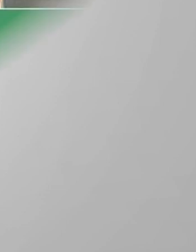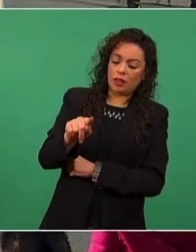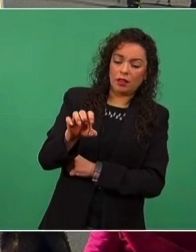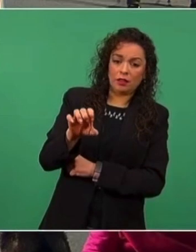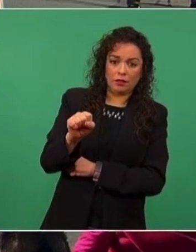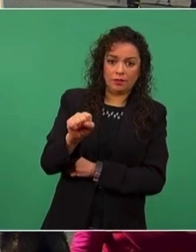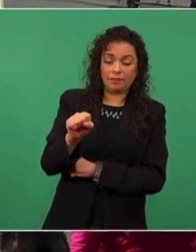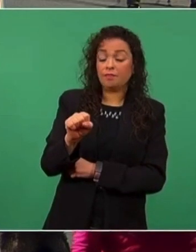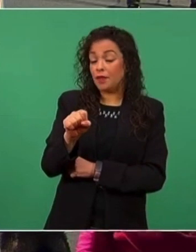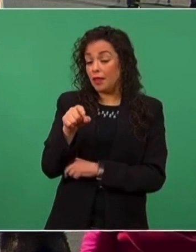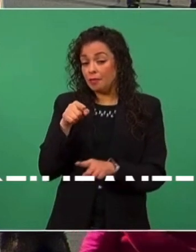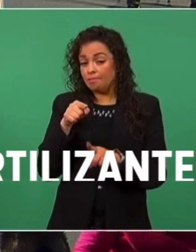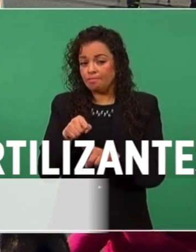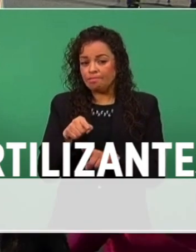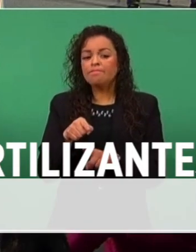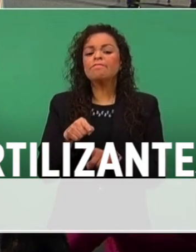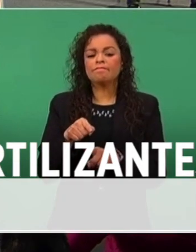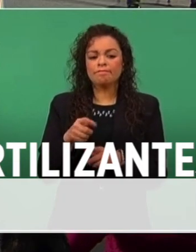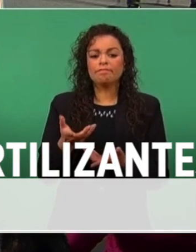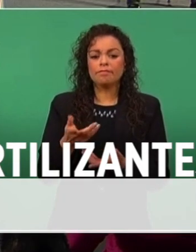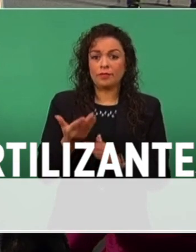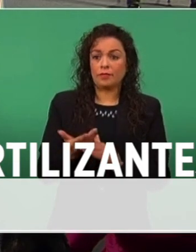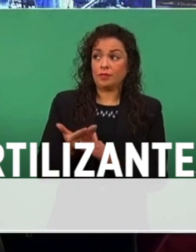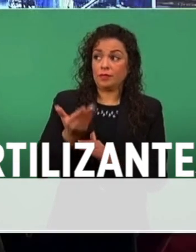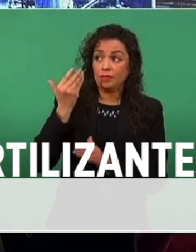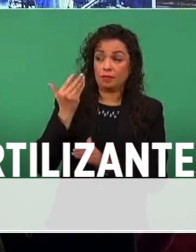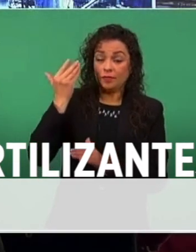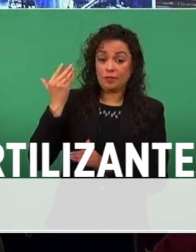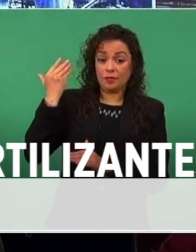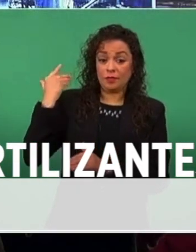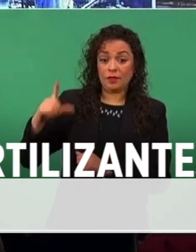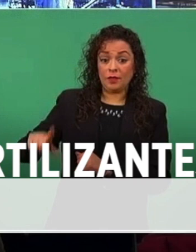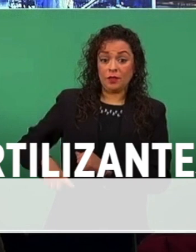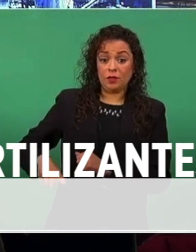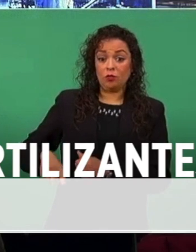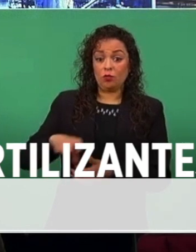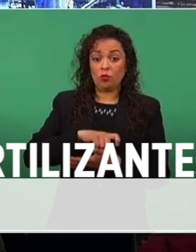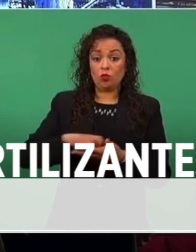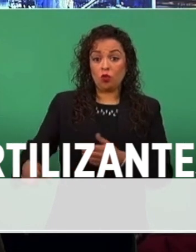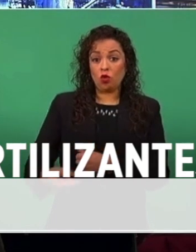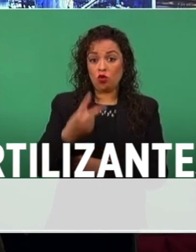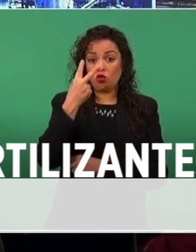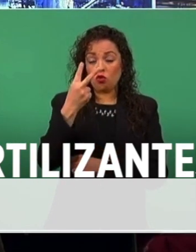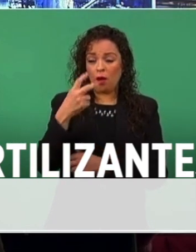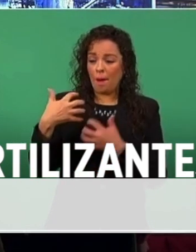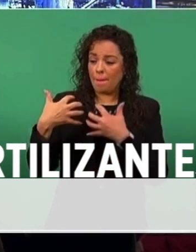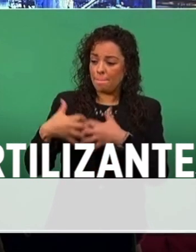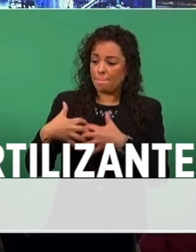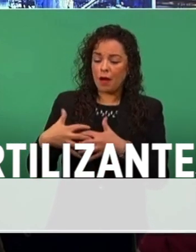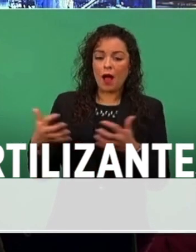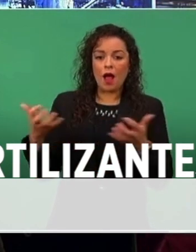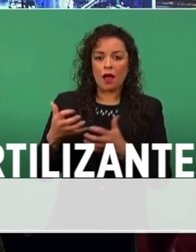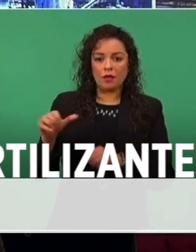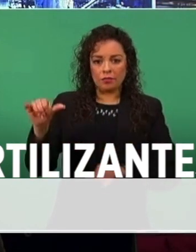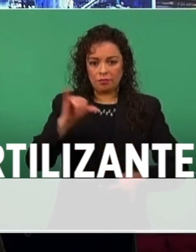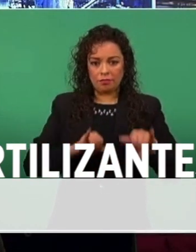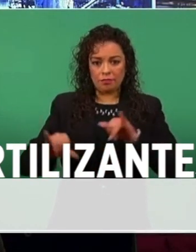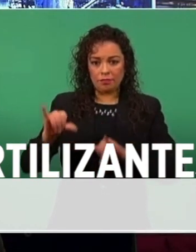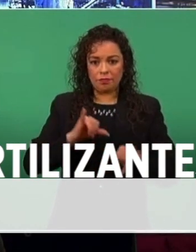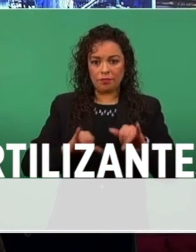Se compraron en administraciones anteriores dos plantas de fertilizantes, la de